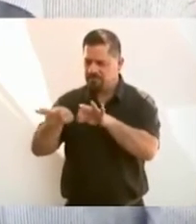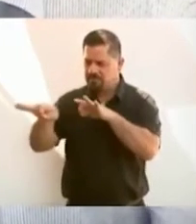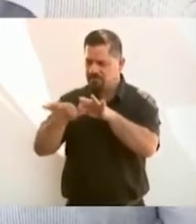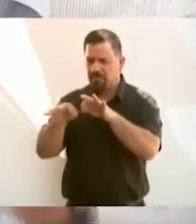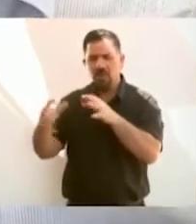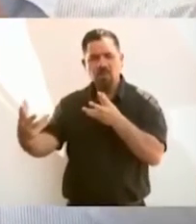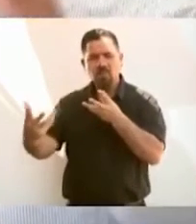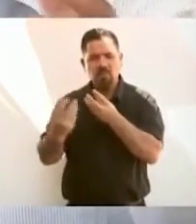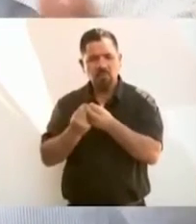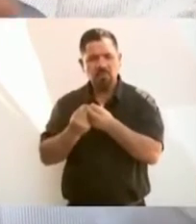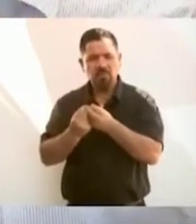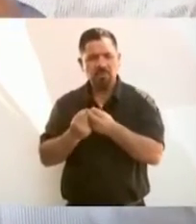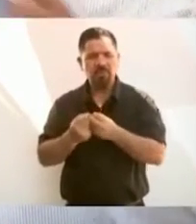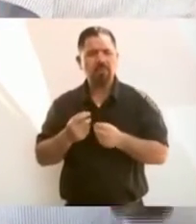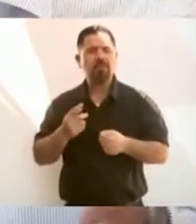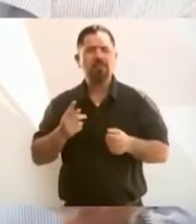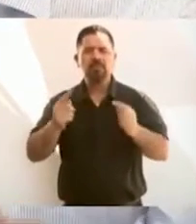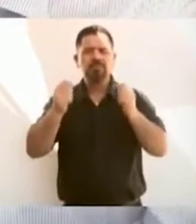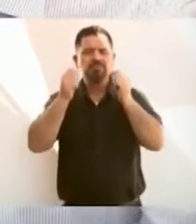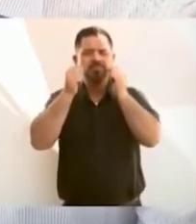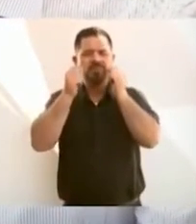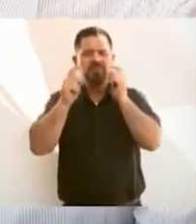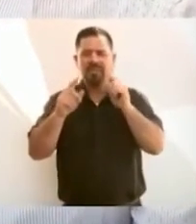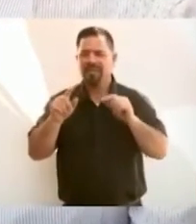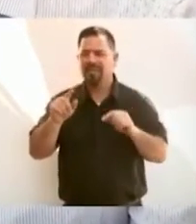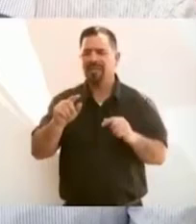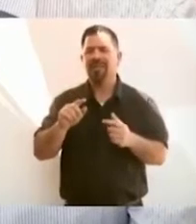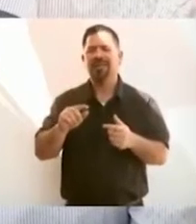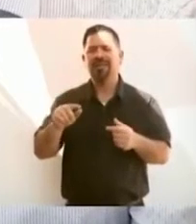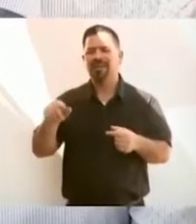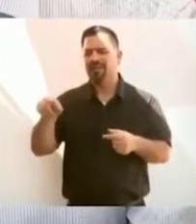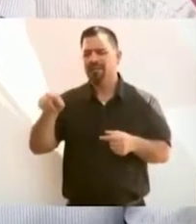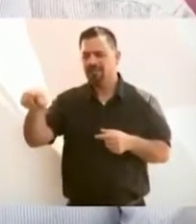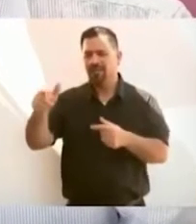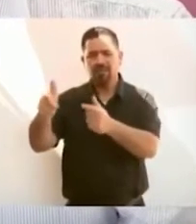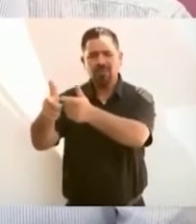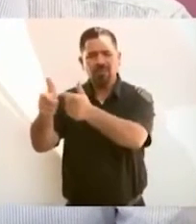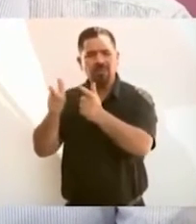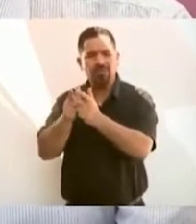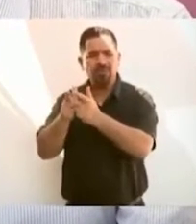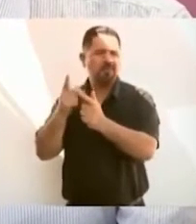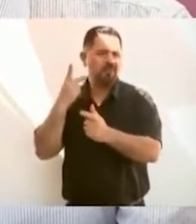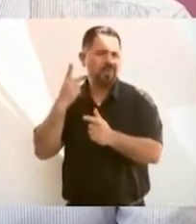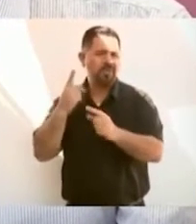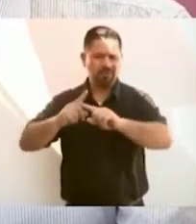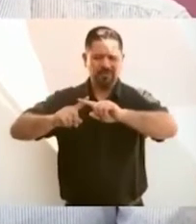independientemente de las banderías partidistas,